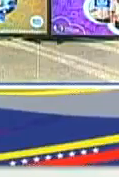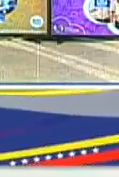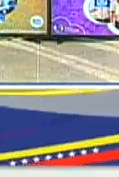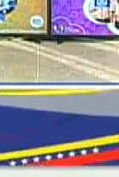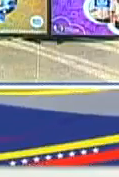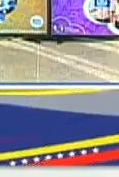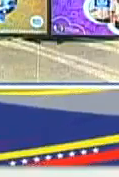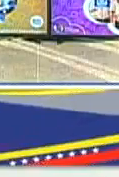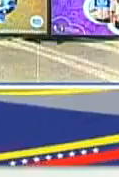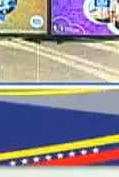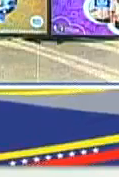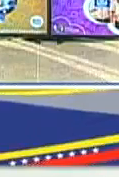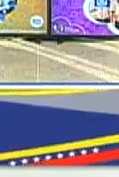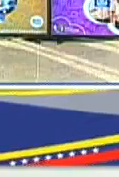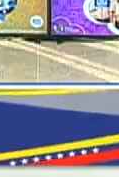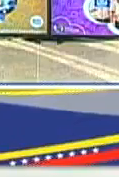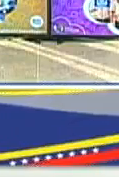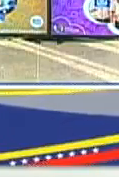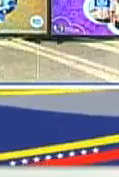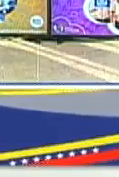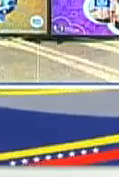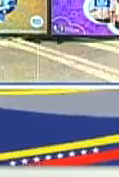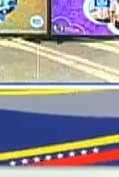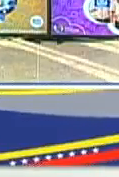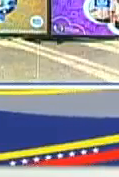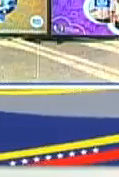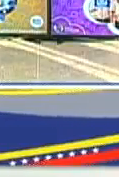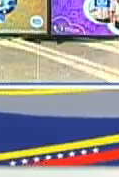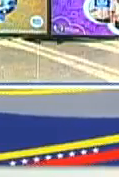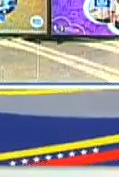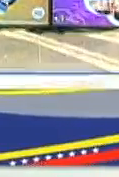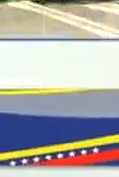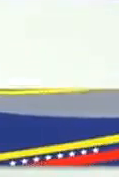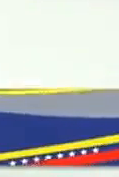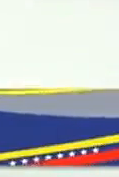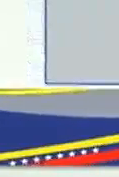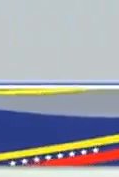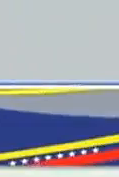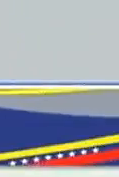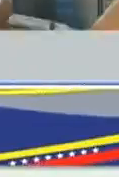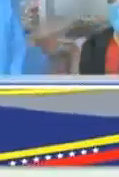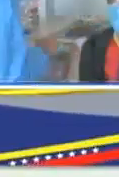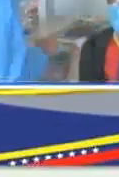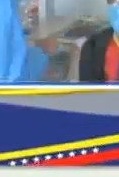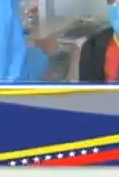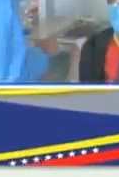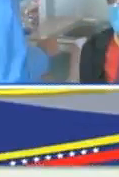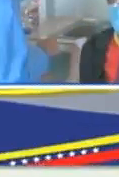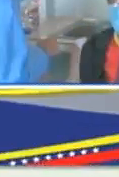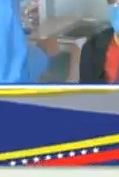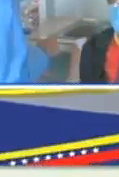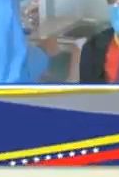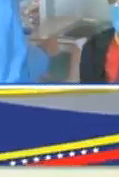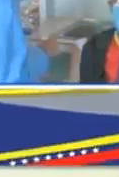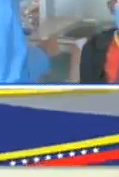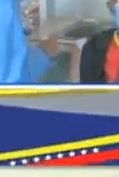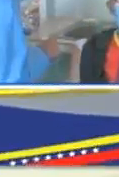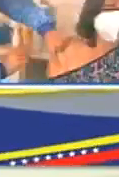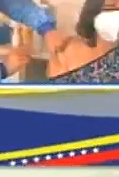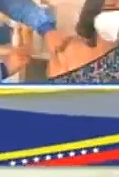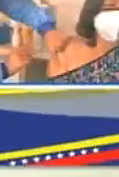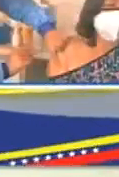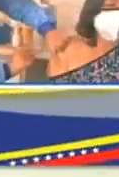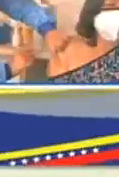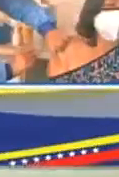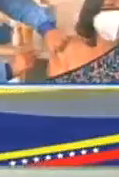tienden a perder su eficacia a los seis meses está demostrado en el estudio aquí y